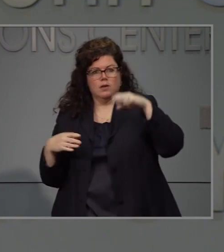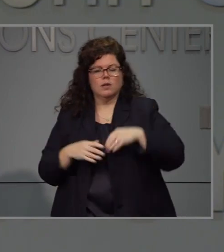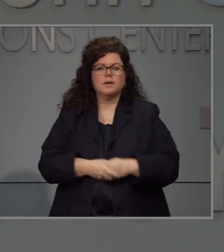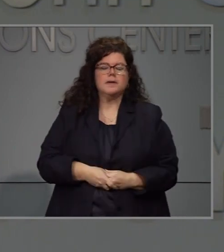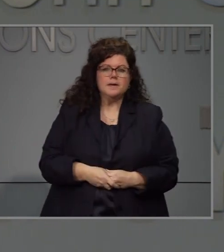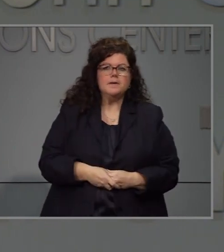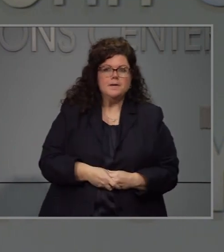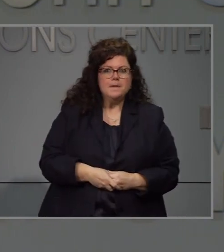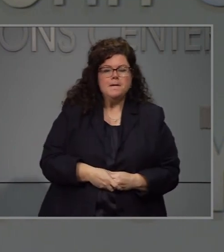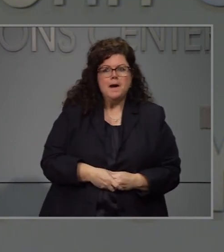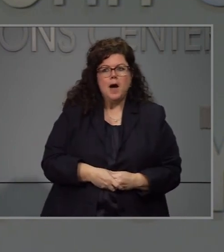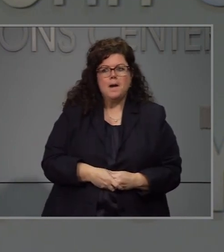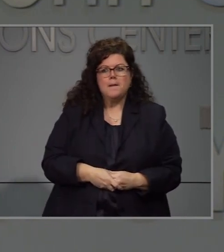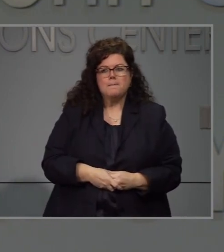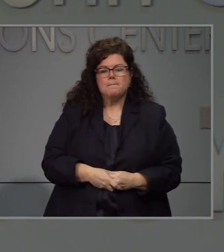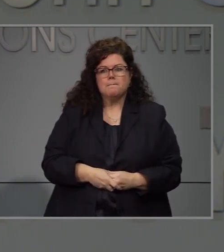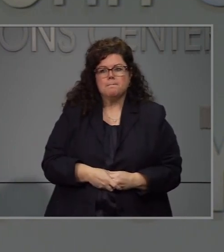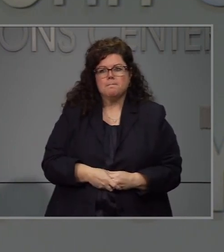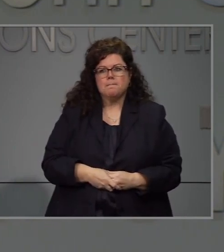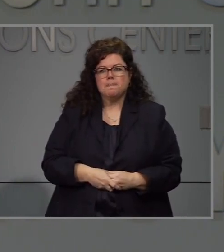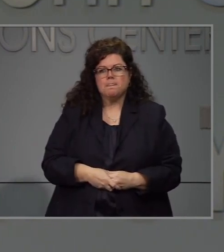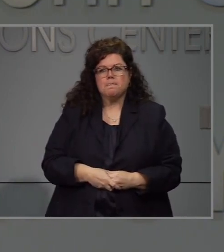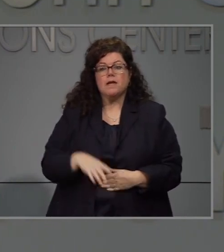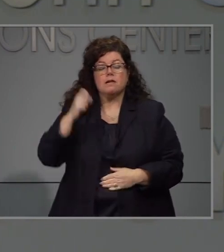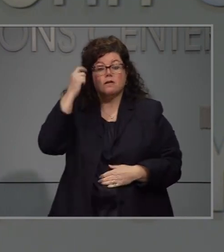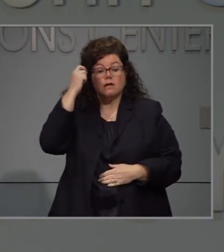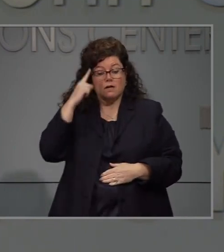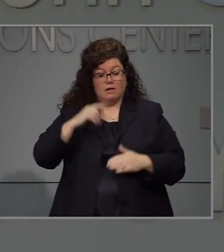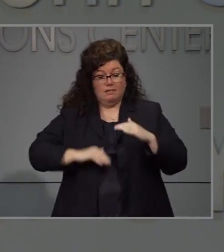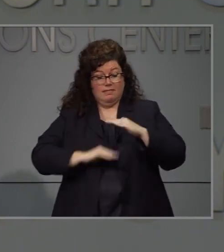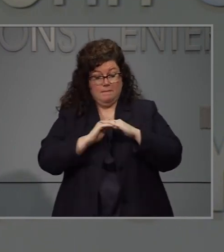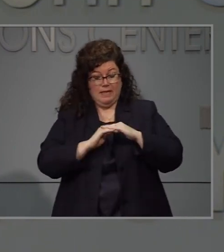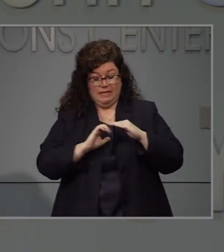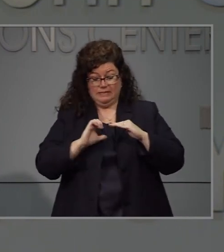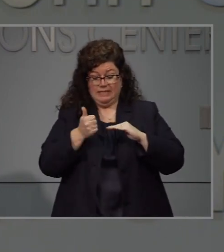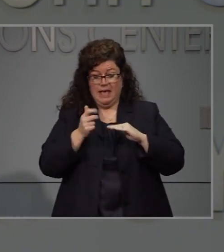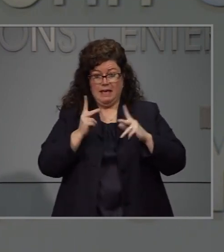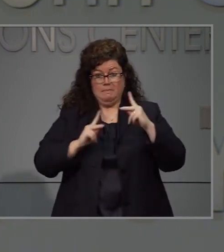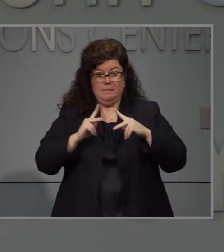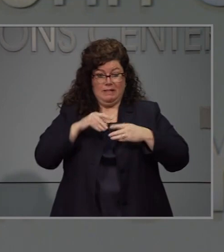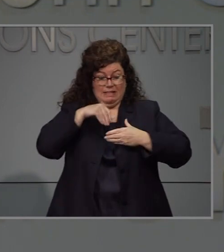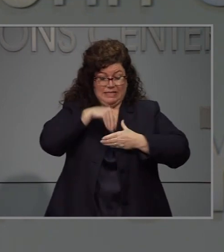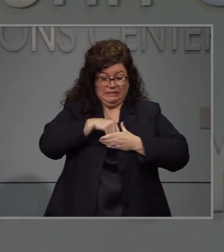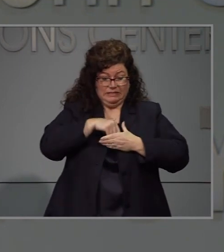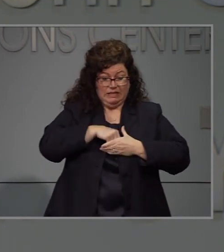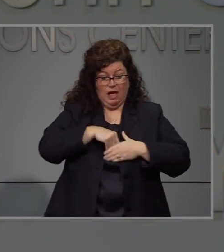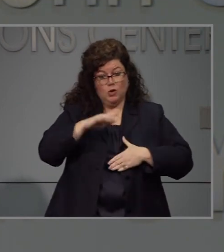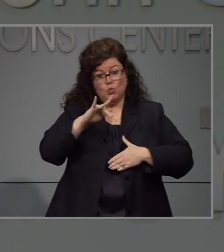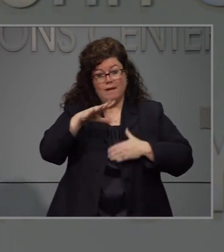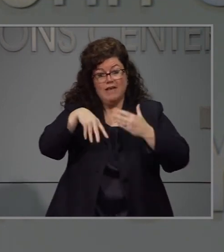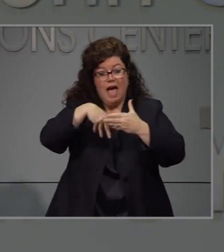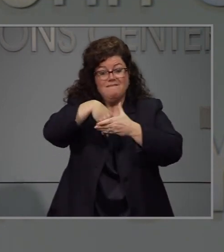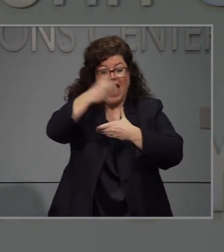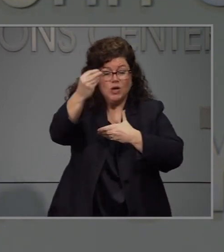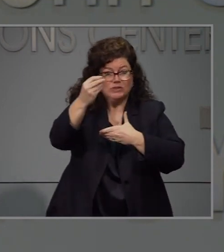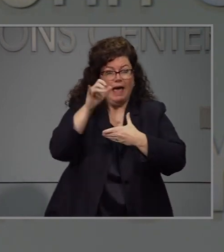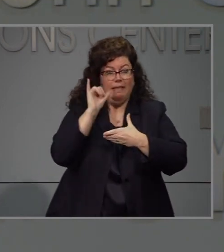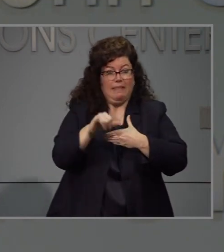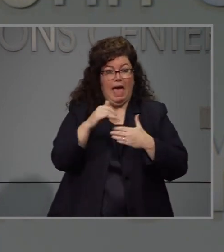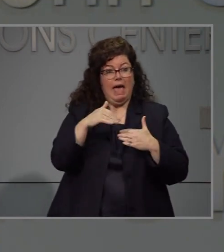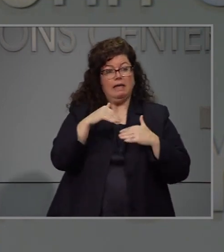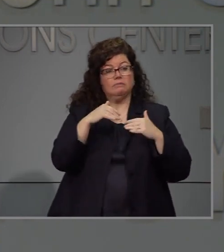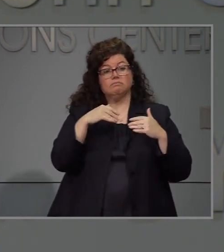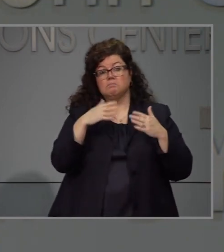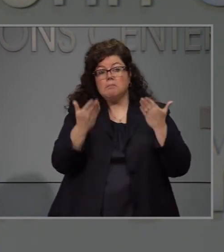Y un mayor aumento en. En los límites. Bueno, habrá al menos límites en estos